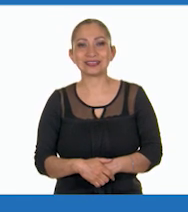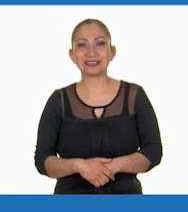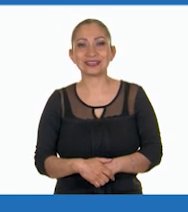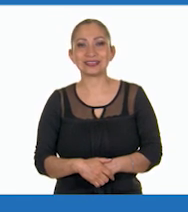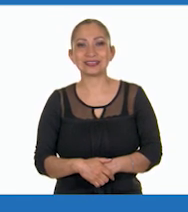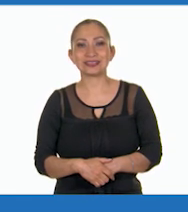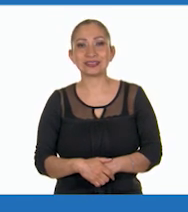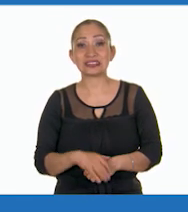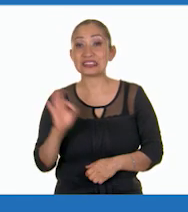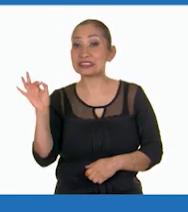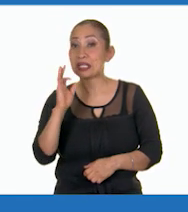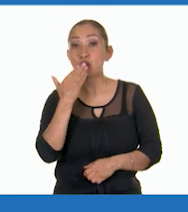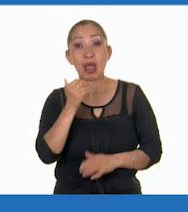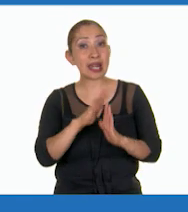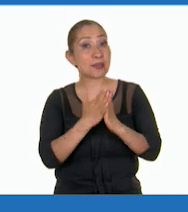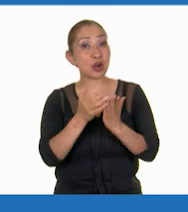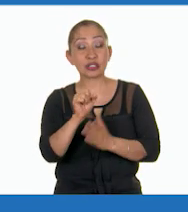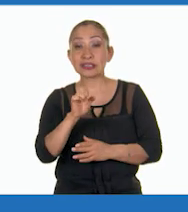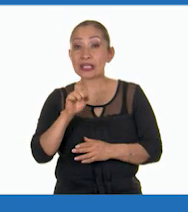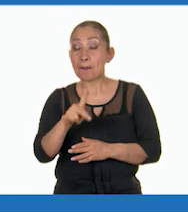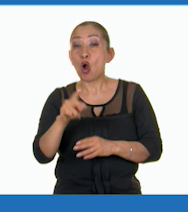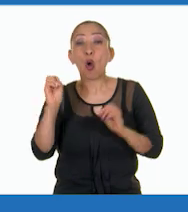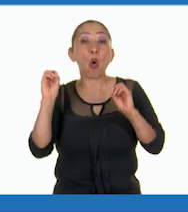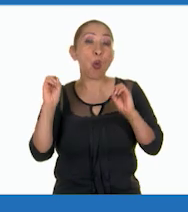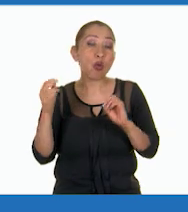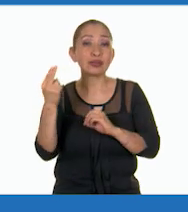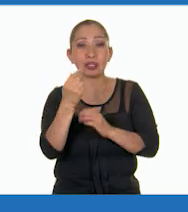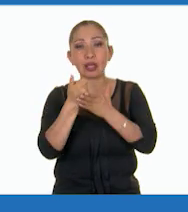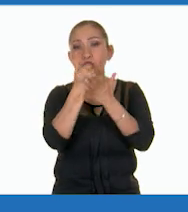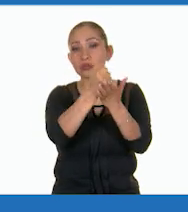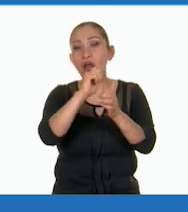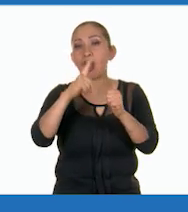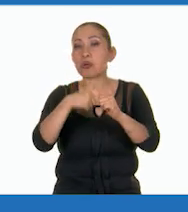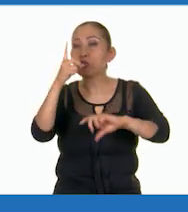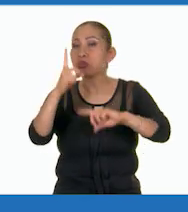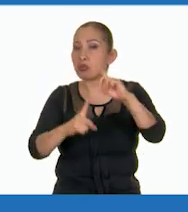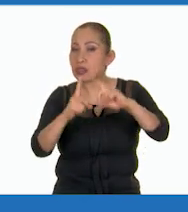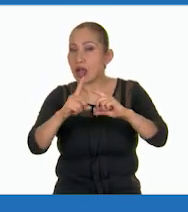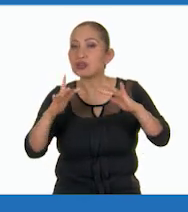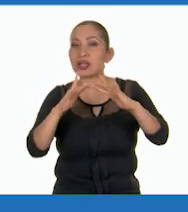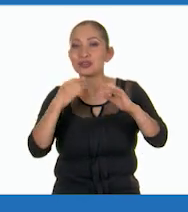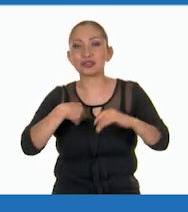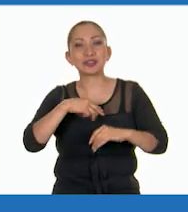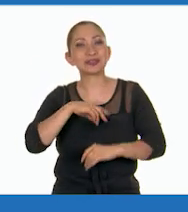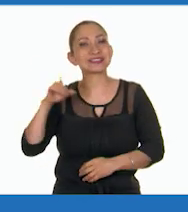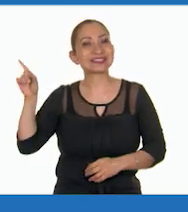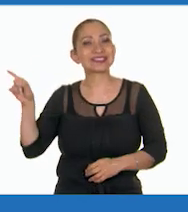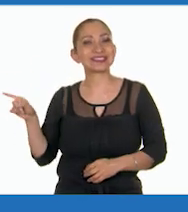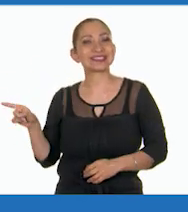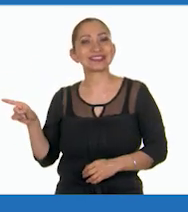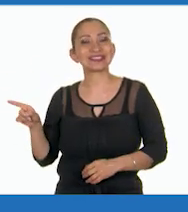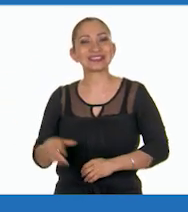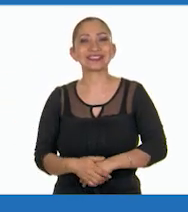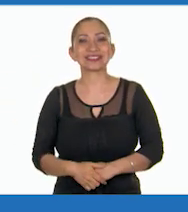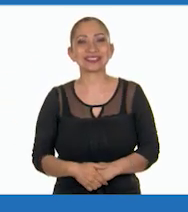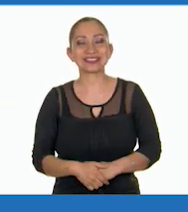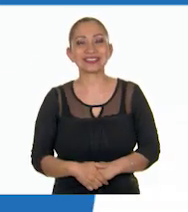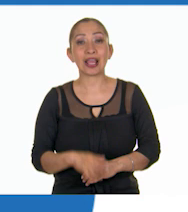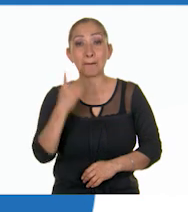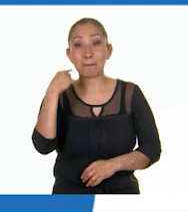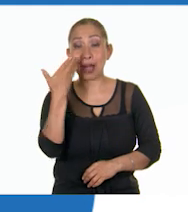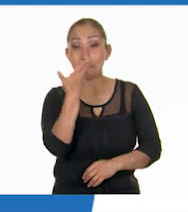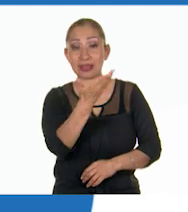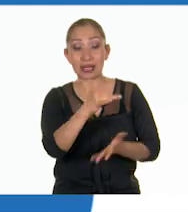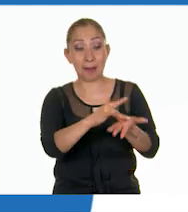Si no tienes el libro de texto o necesitas ayuda para resolver tus dudas, ¡contáctanos! Para